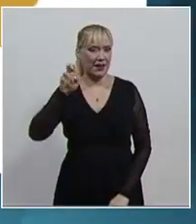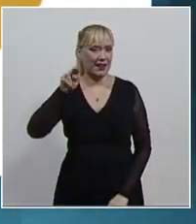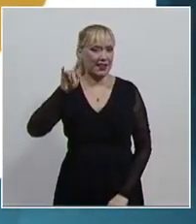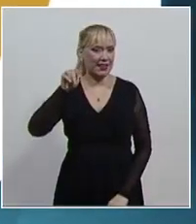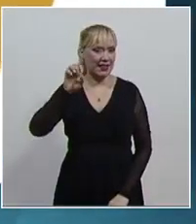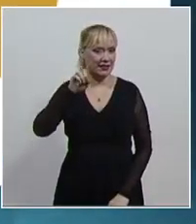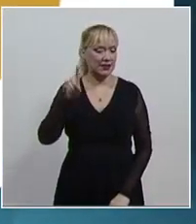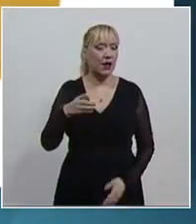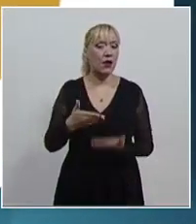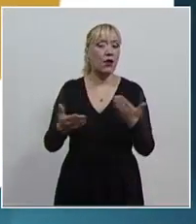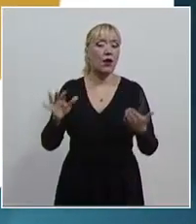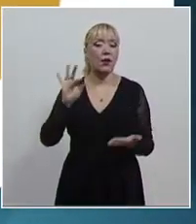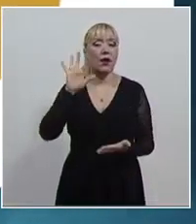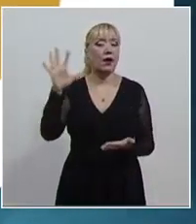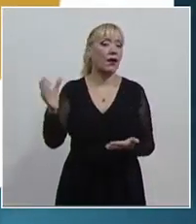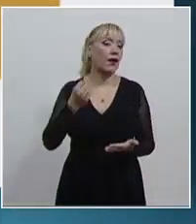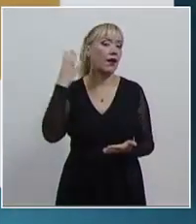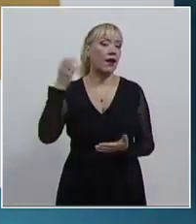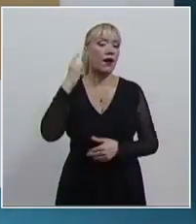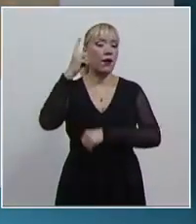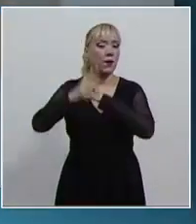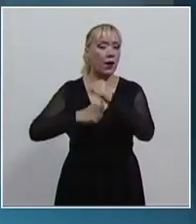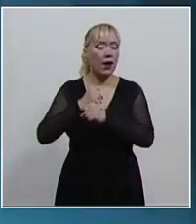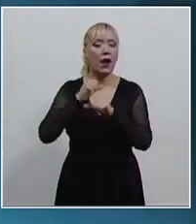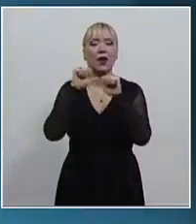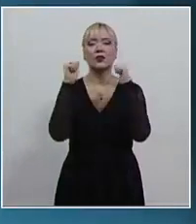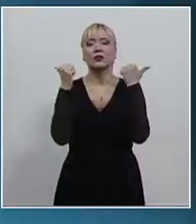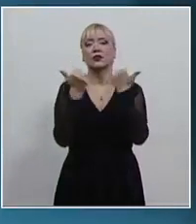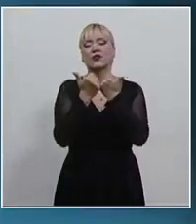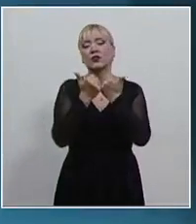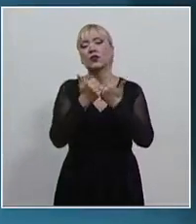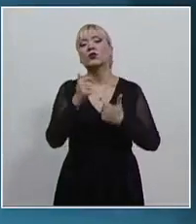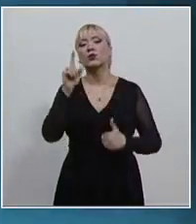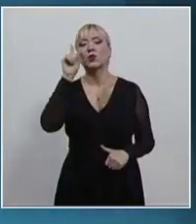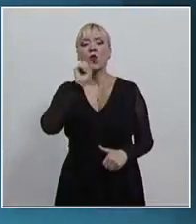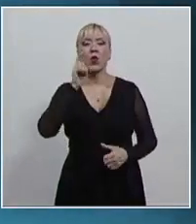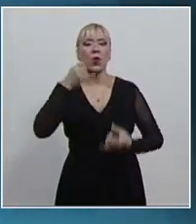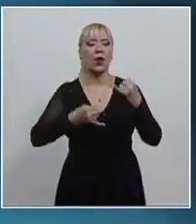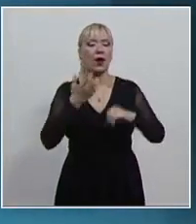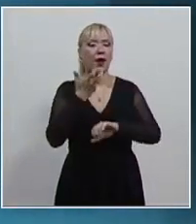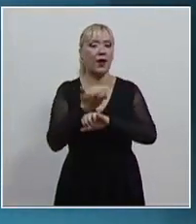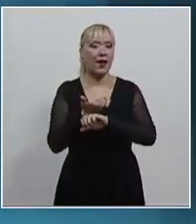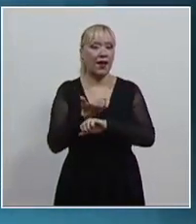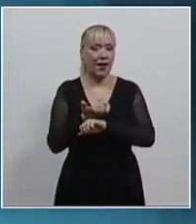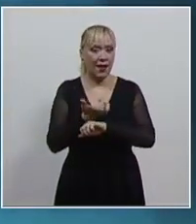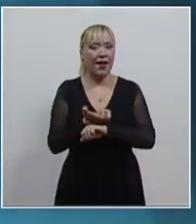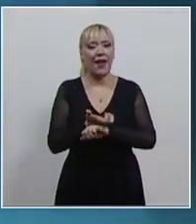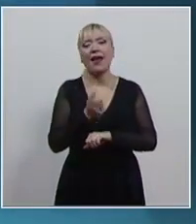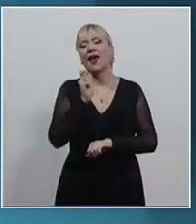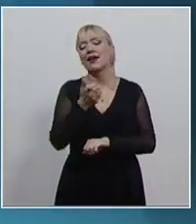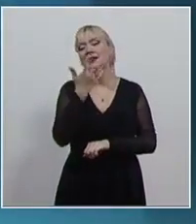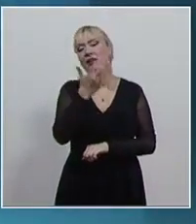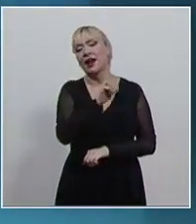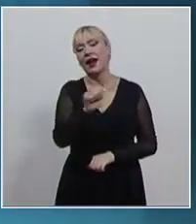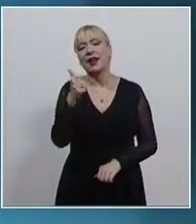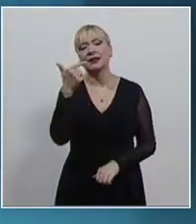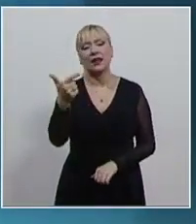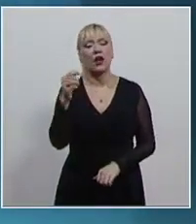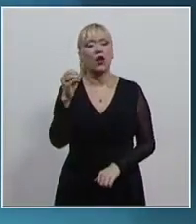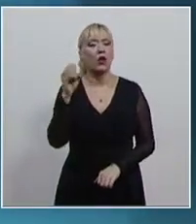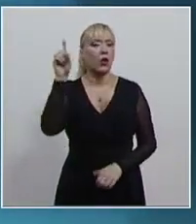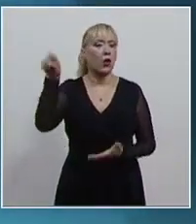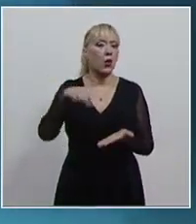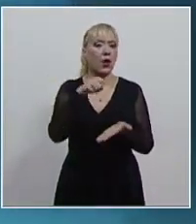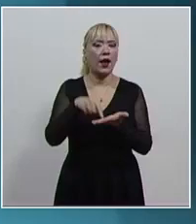Congreso Anual y de la Asociación Nacional de Mujeres Juezas de Estados Unidos, que se lleva a cabo del 5 al 7 de octubre en la ciudad